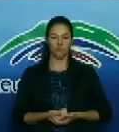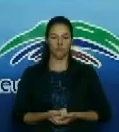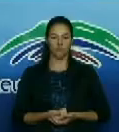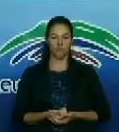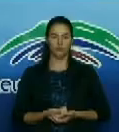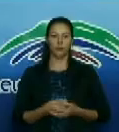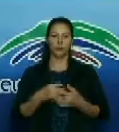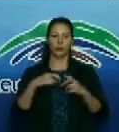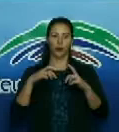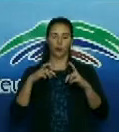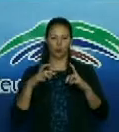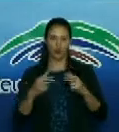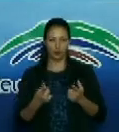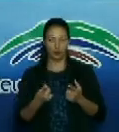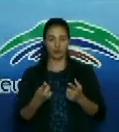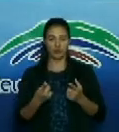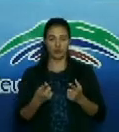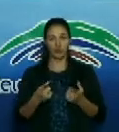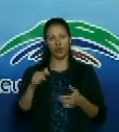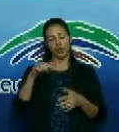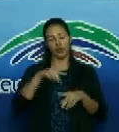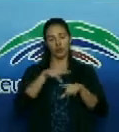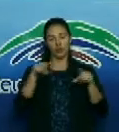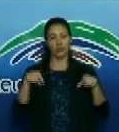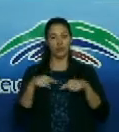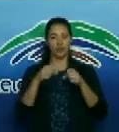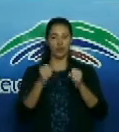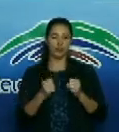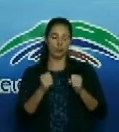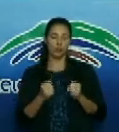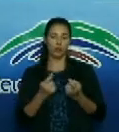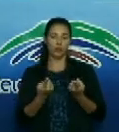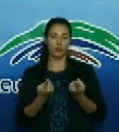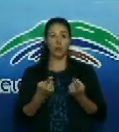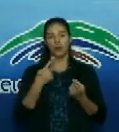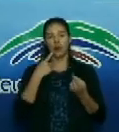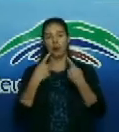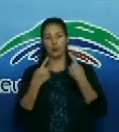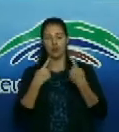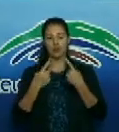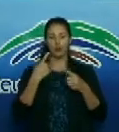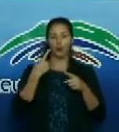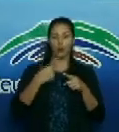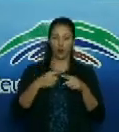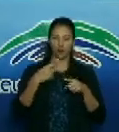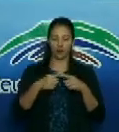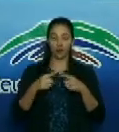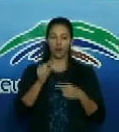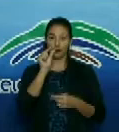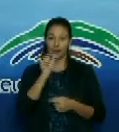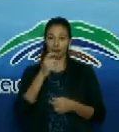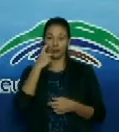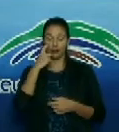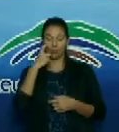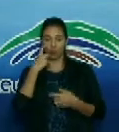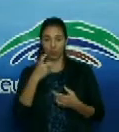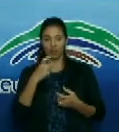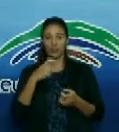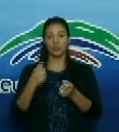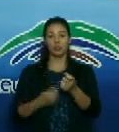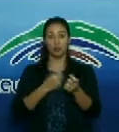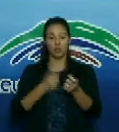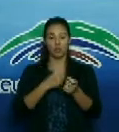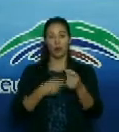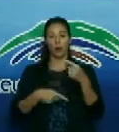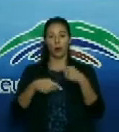volvemos a los estudios centrales de telecristal para dialogar con otra de las protagonistas de la lucha contra la COVID